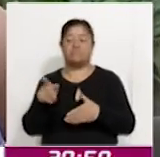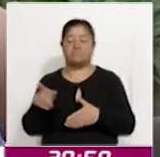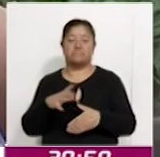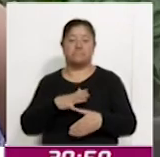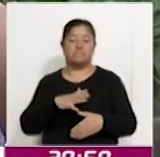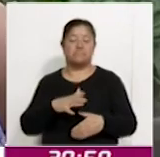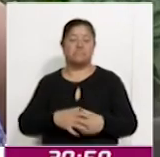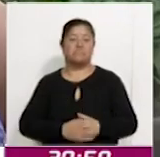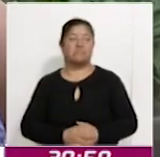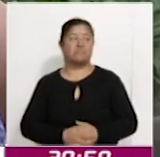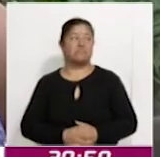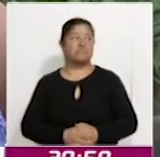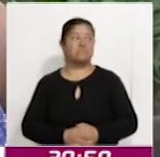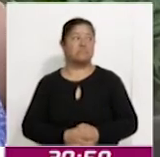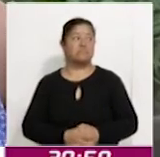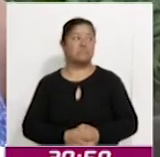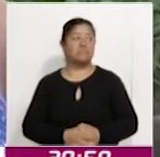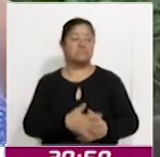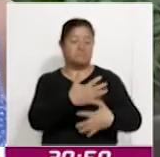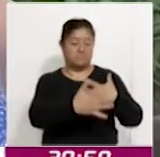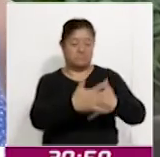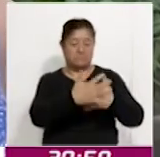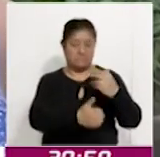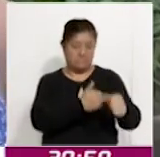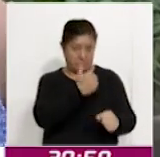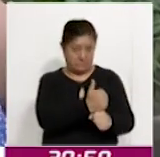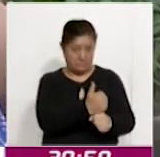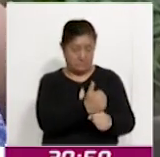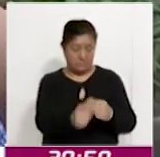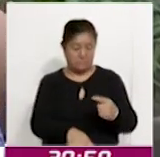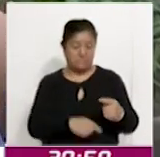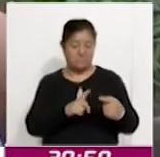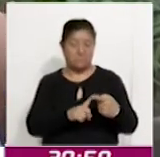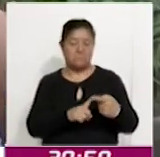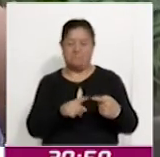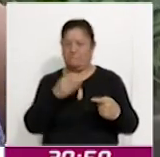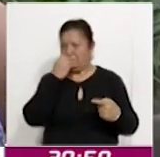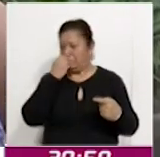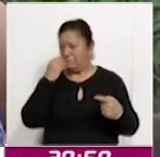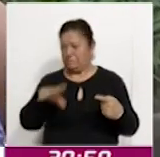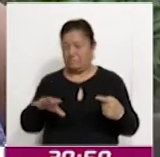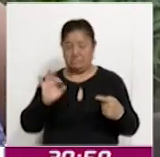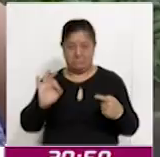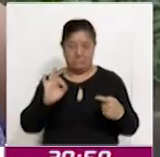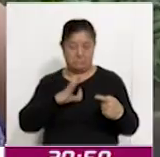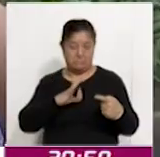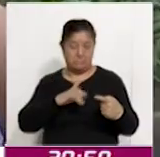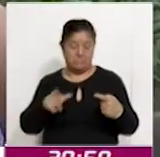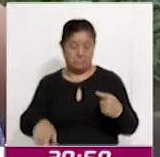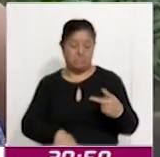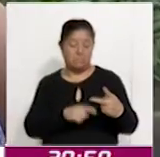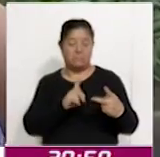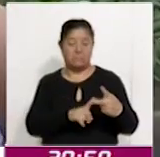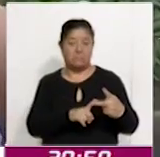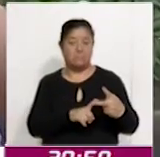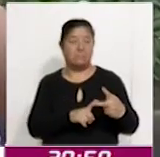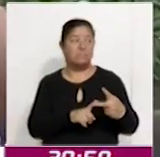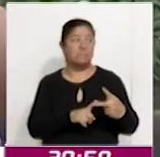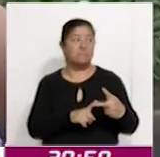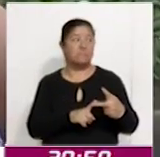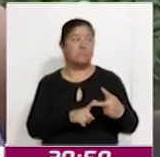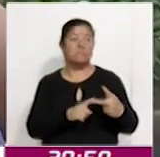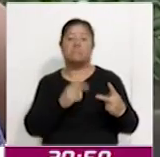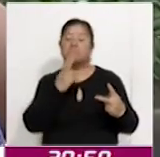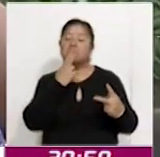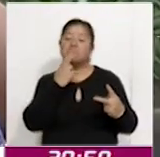15 años, hubo modelos preciosos, también modelos que se